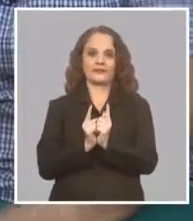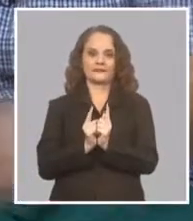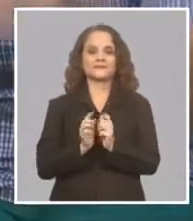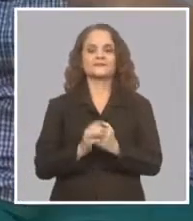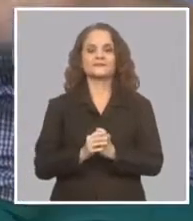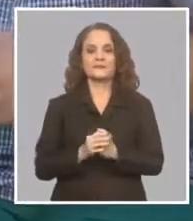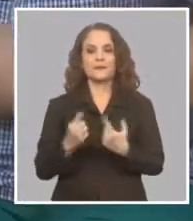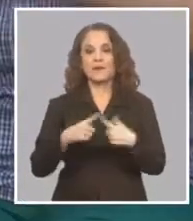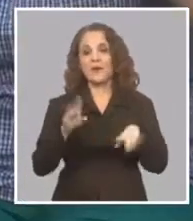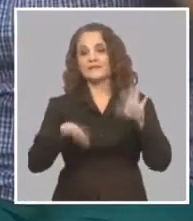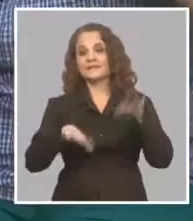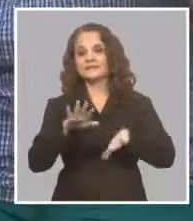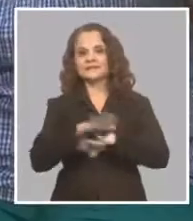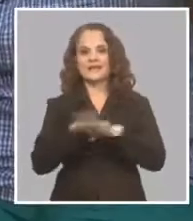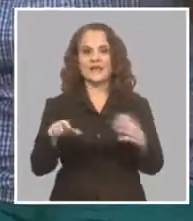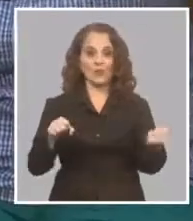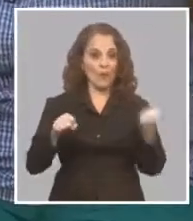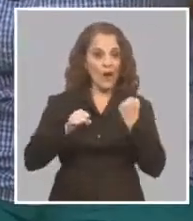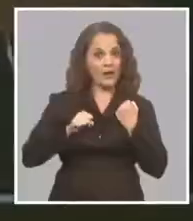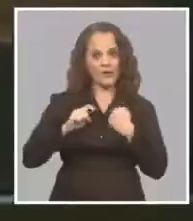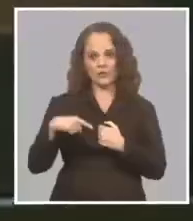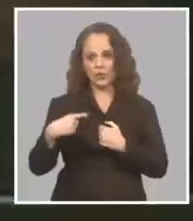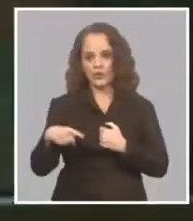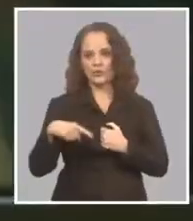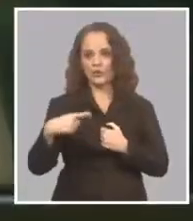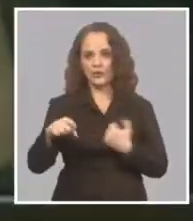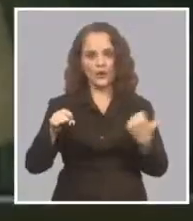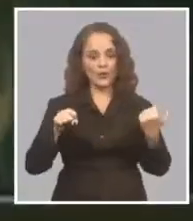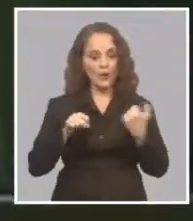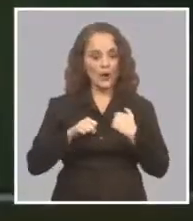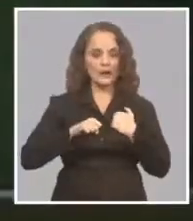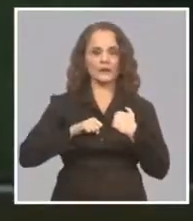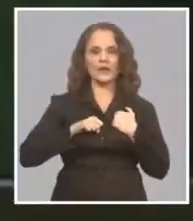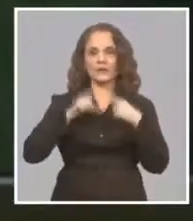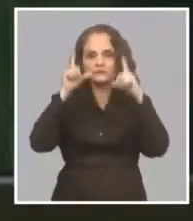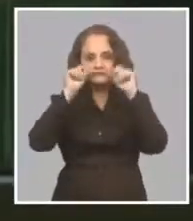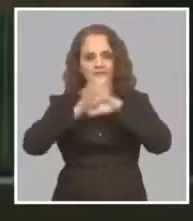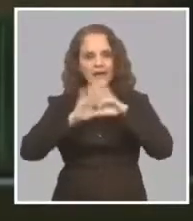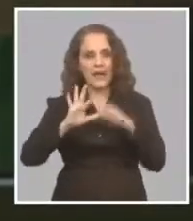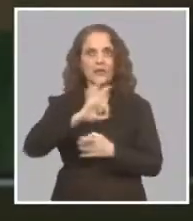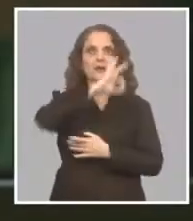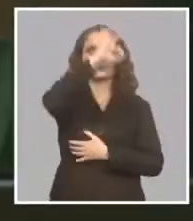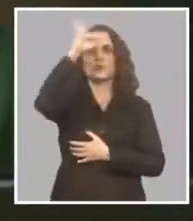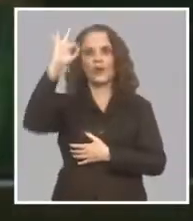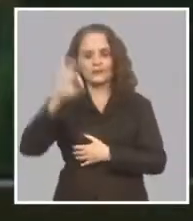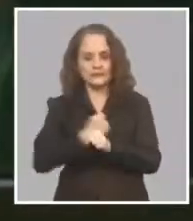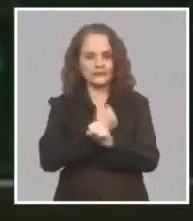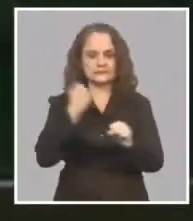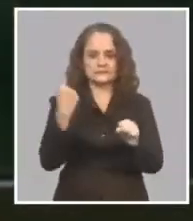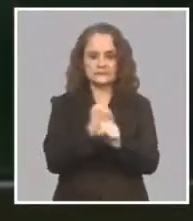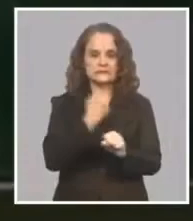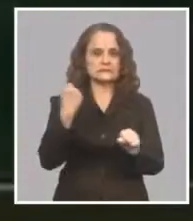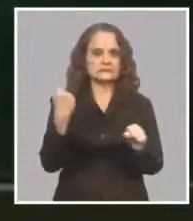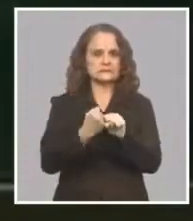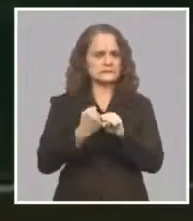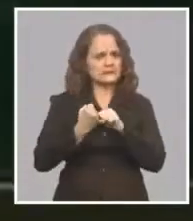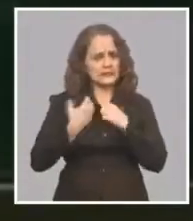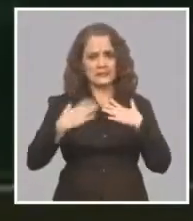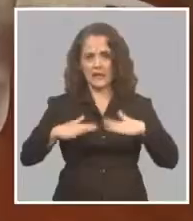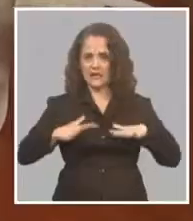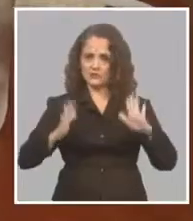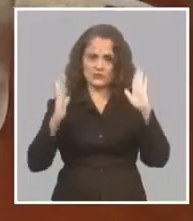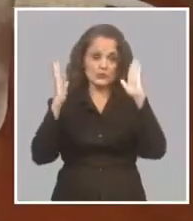termina Una guardia Cuando se te acumulan Muchas guardias Sin dormir en toda la noche Porque realmente Trabajando No es descansar